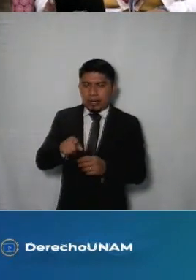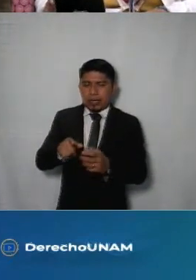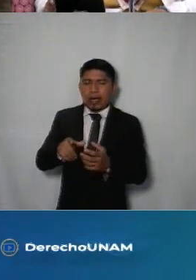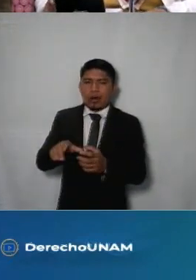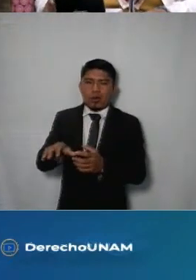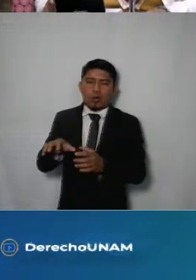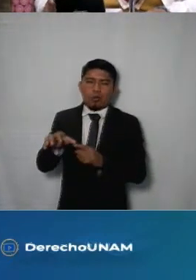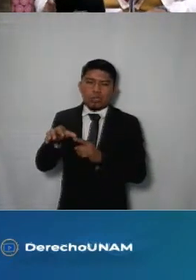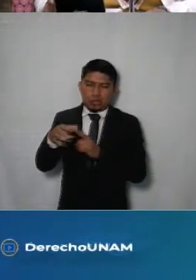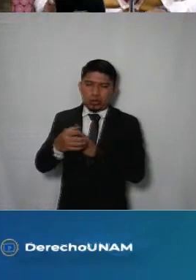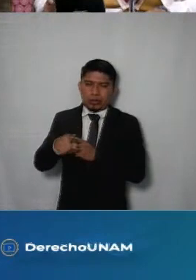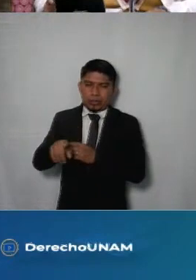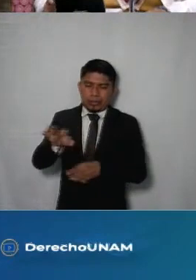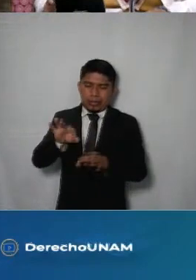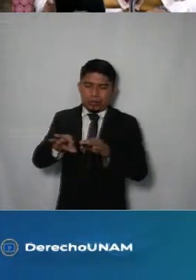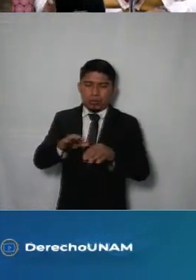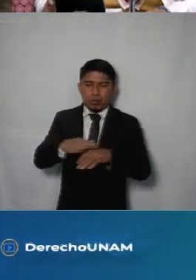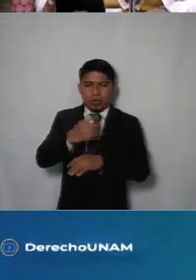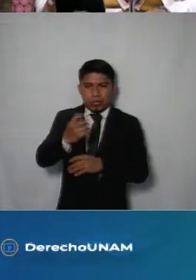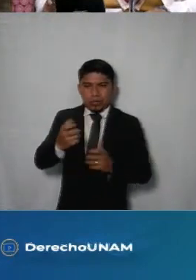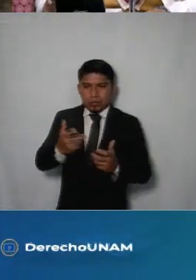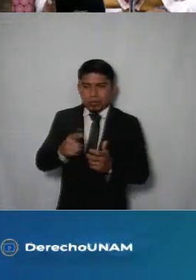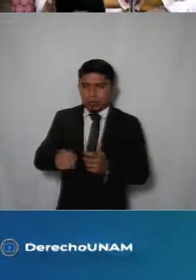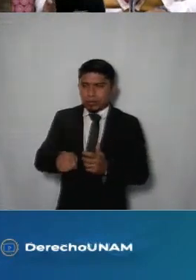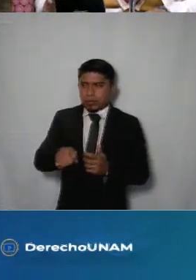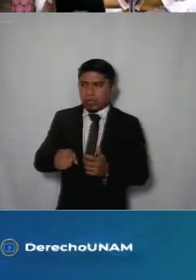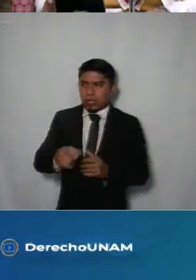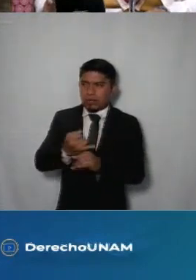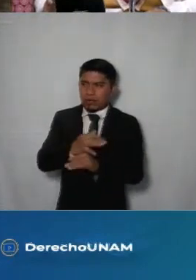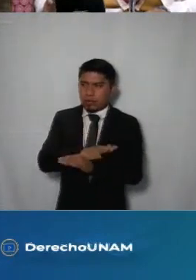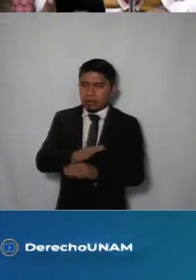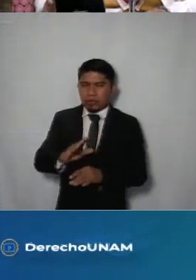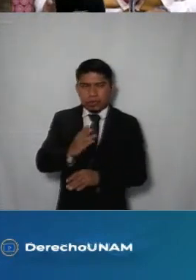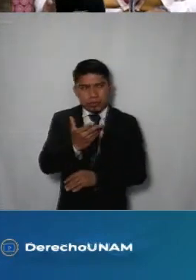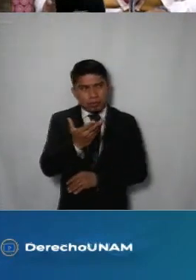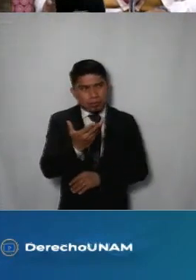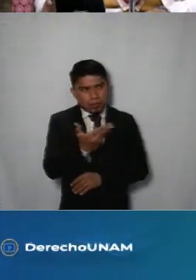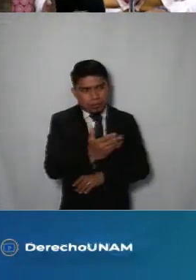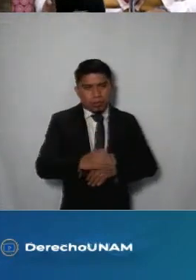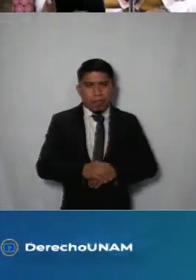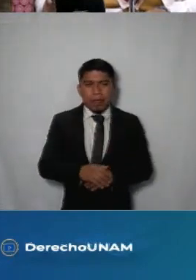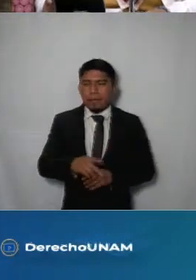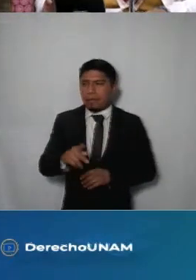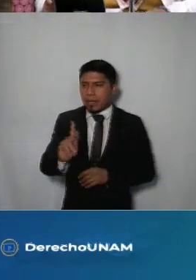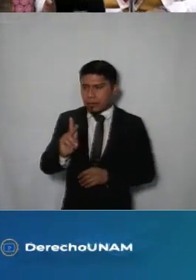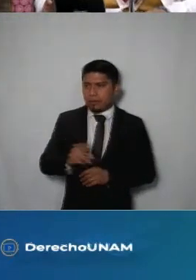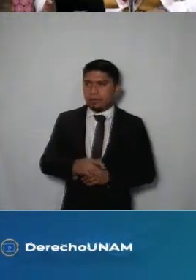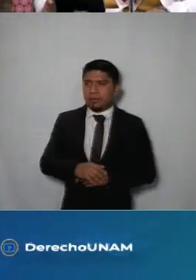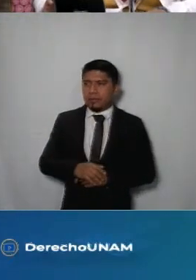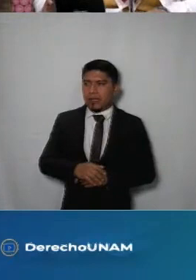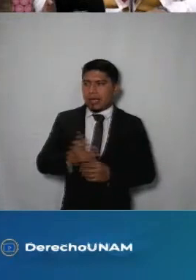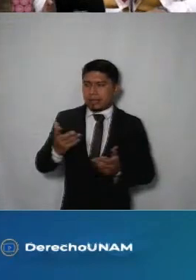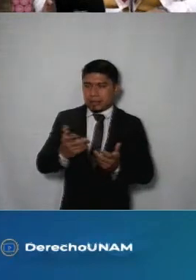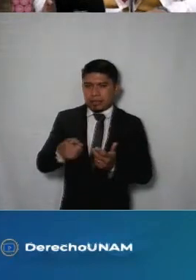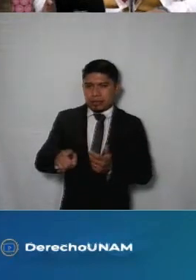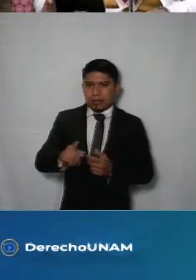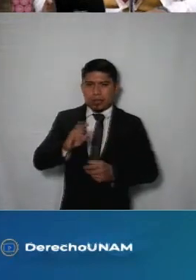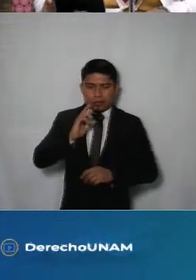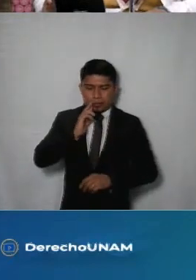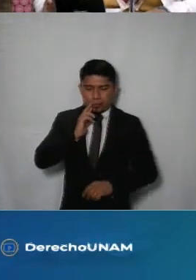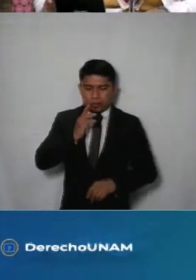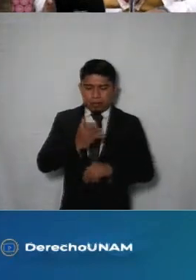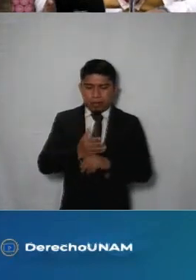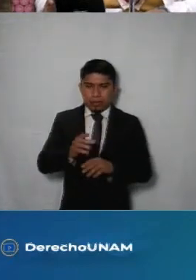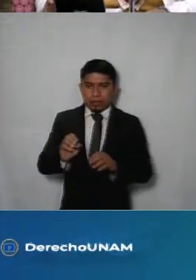Selección esto es un indicio de la generación o posesión de la información solicitada sin embargo al declararse